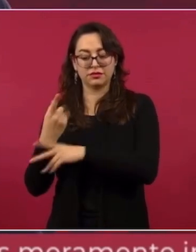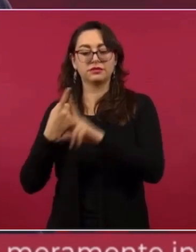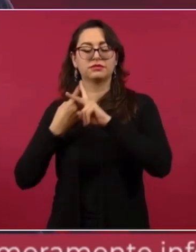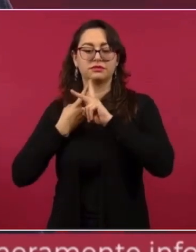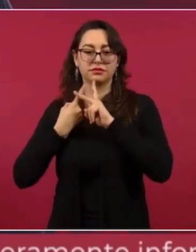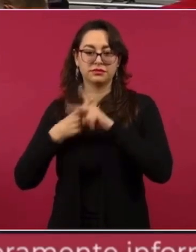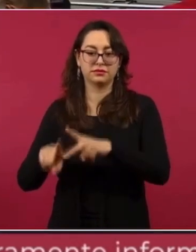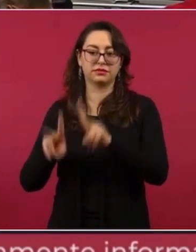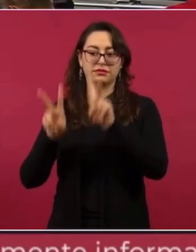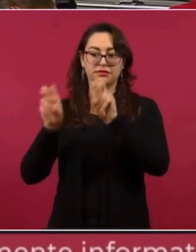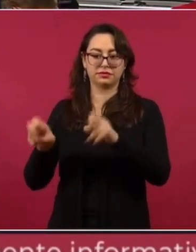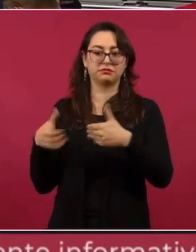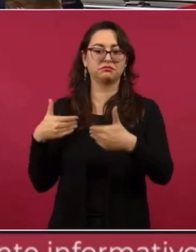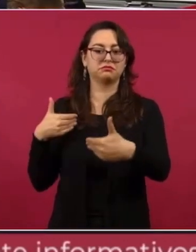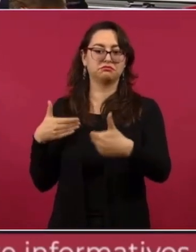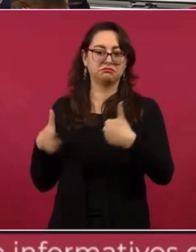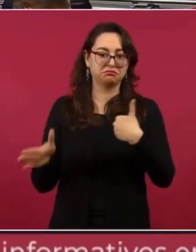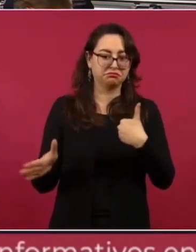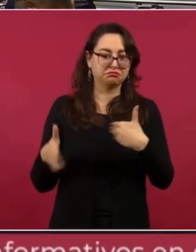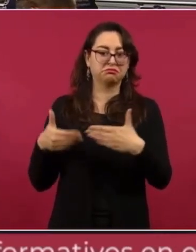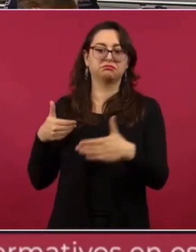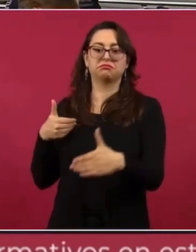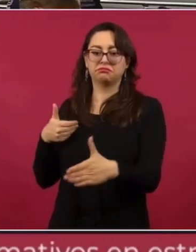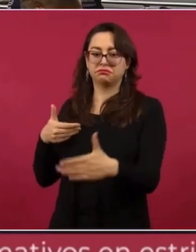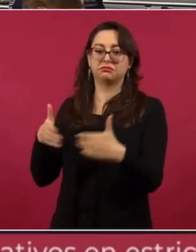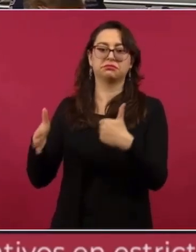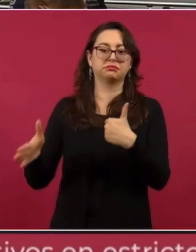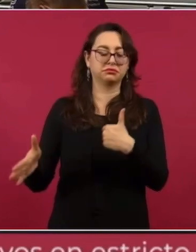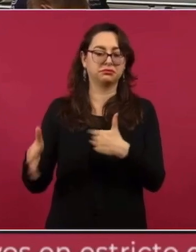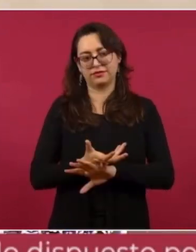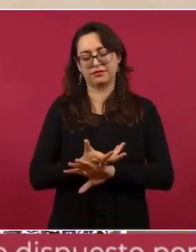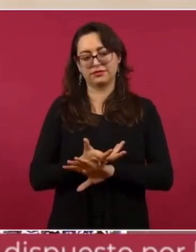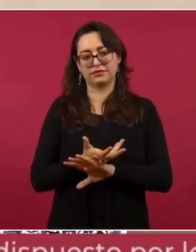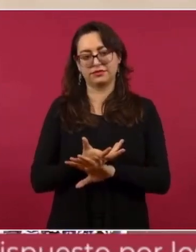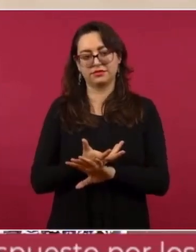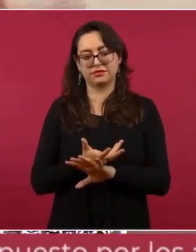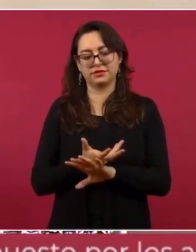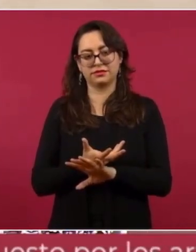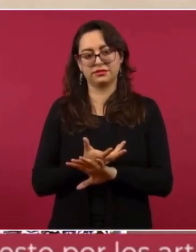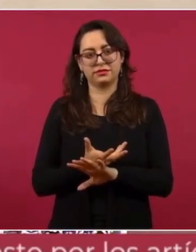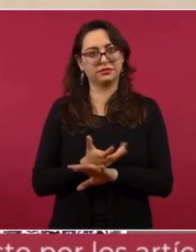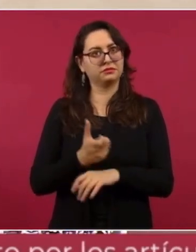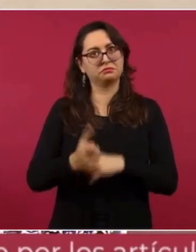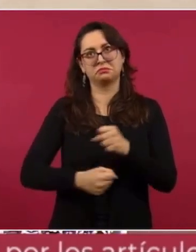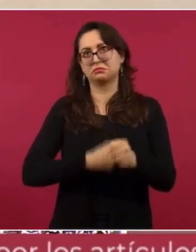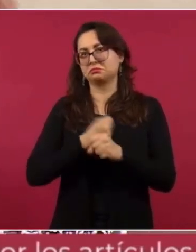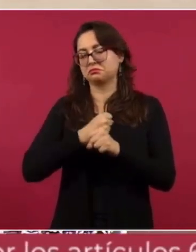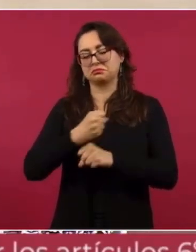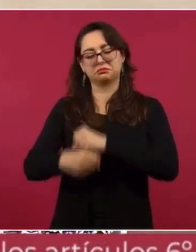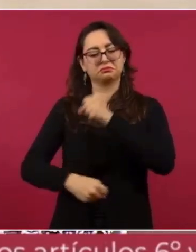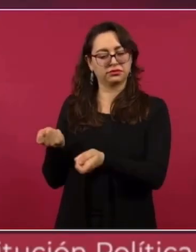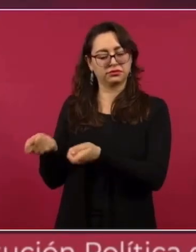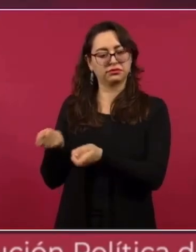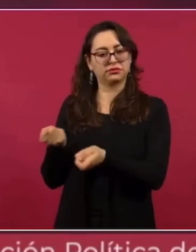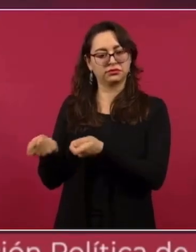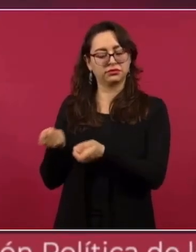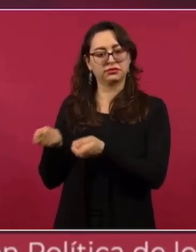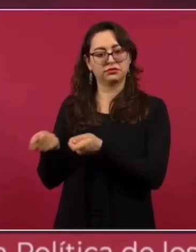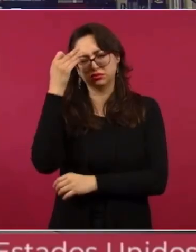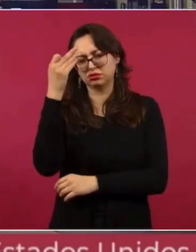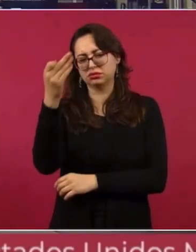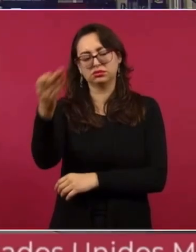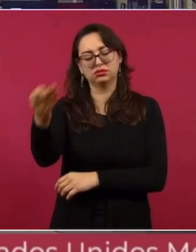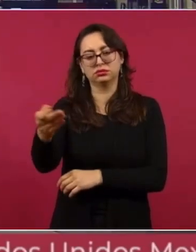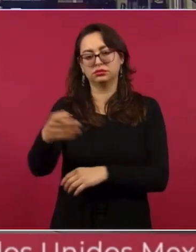El controlado por Estados Unidos durante mucho tiempo, un